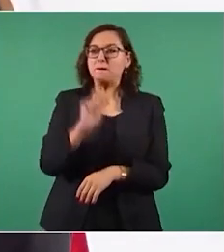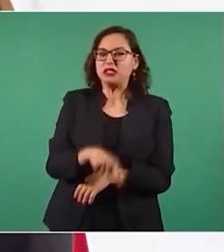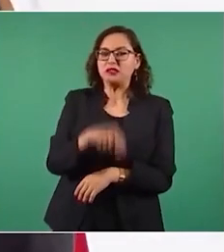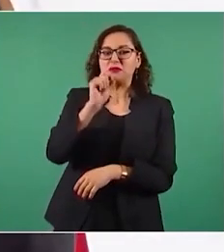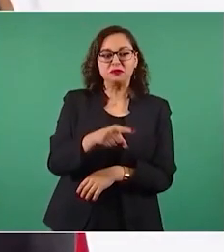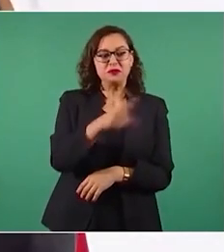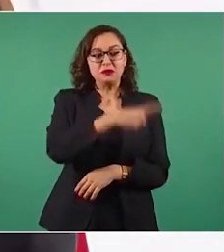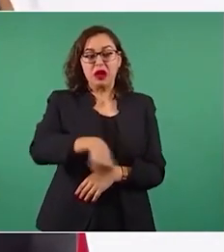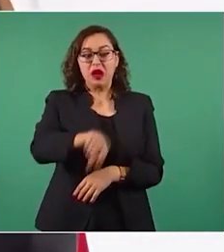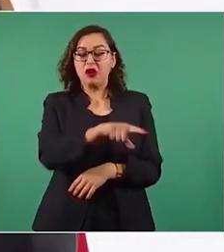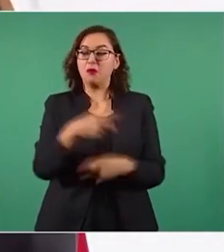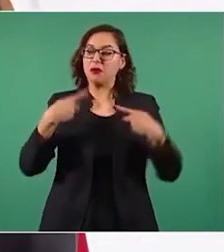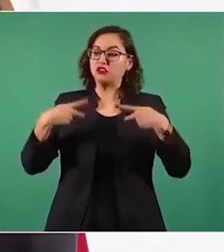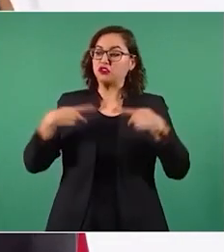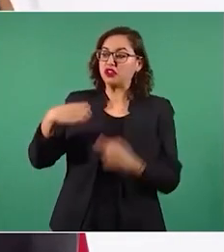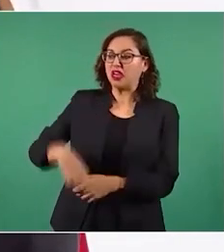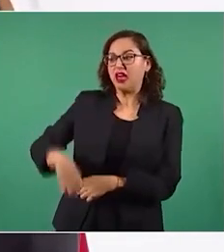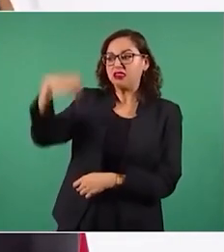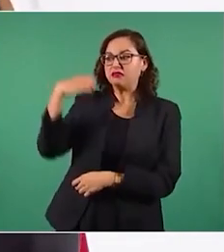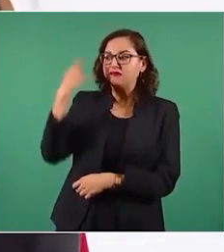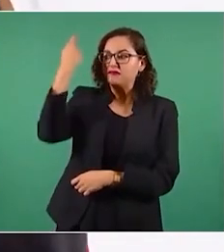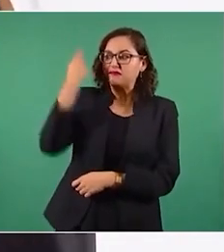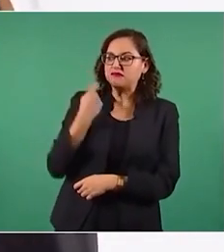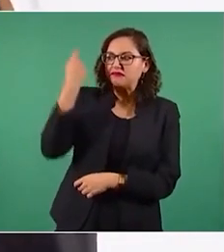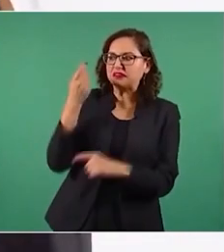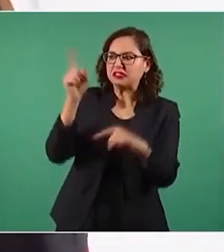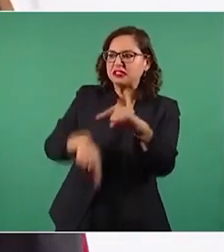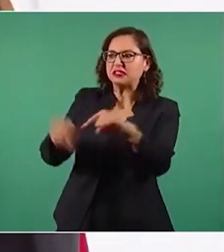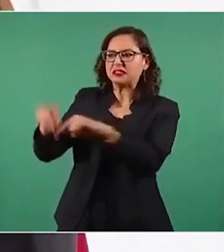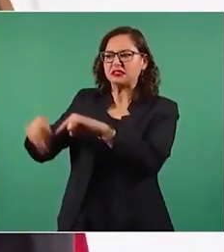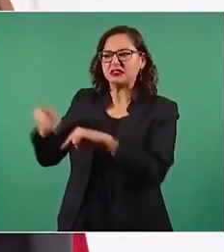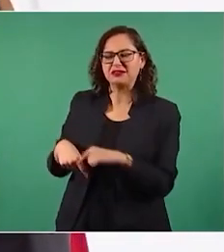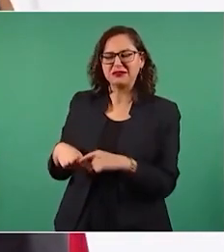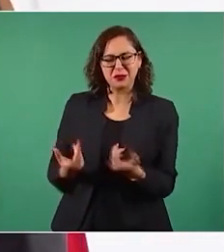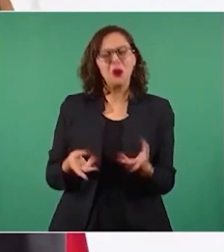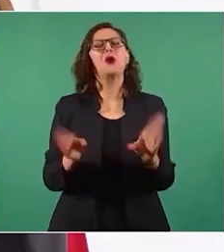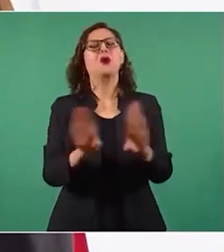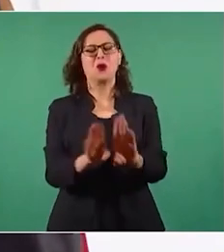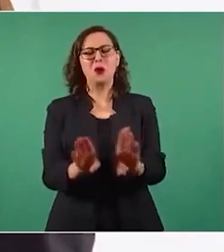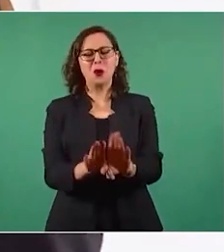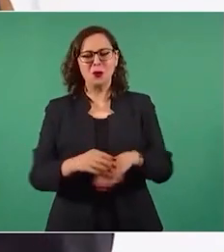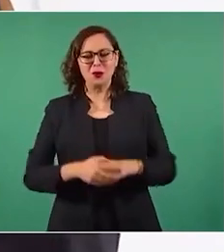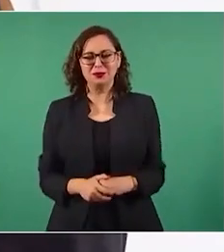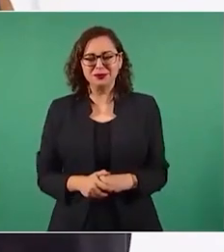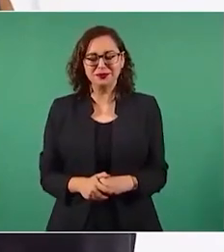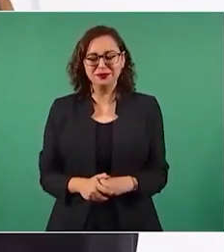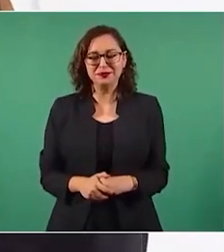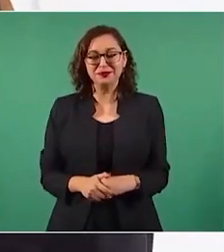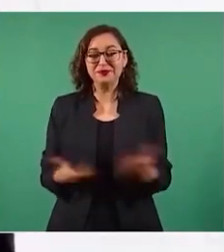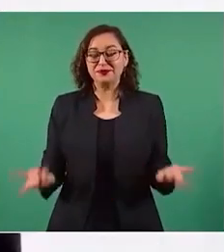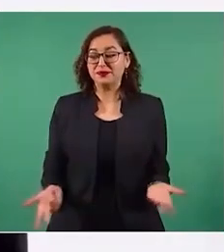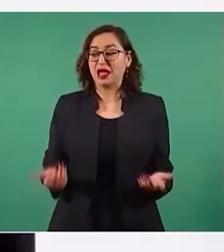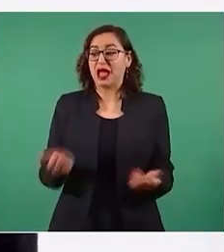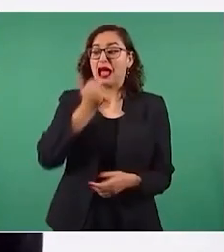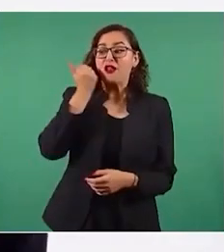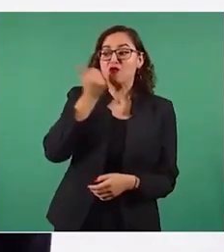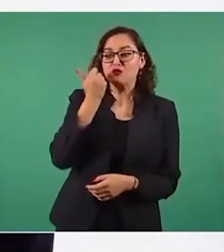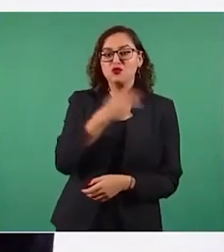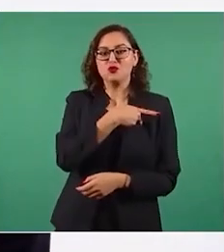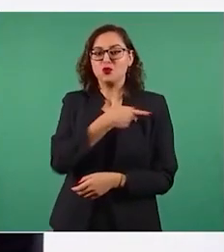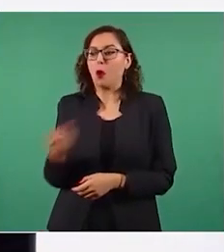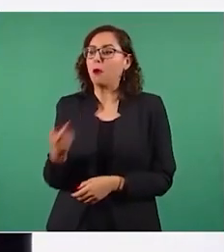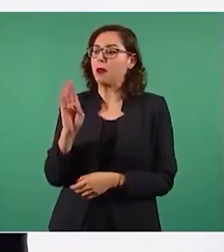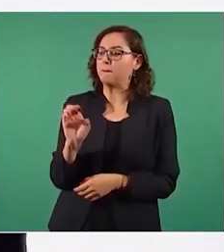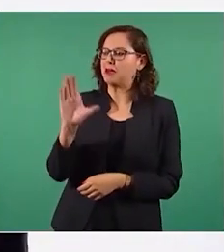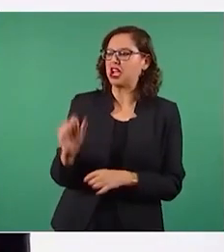los adultos mayores? ¿Cómo podrían suprimirse las becas a los estudiantes pobres?